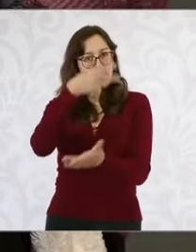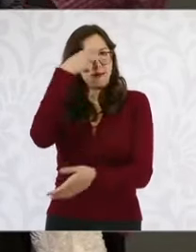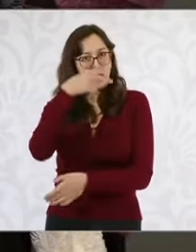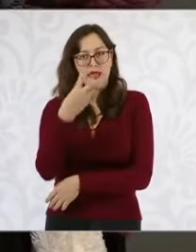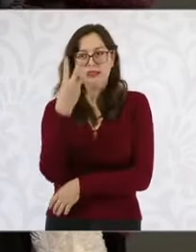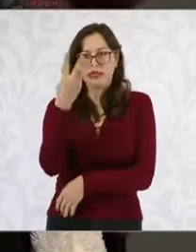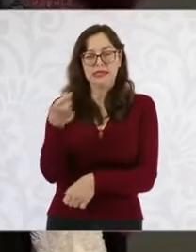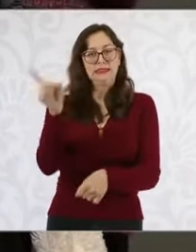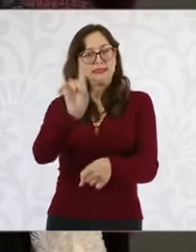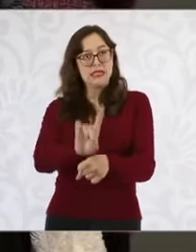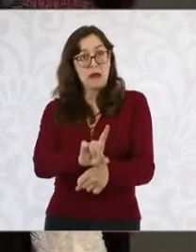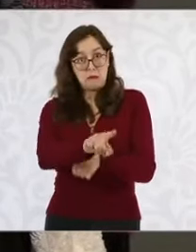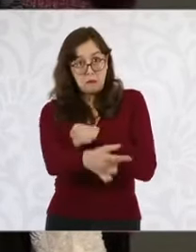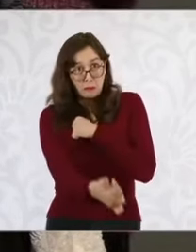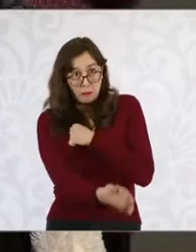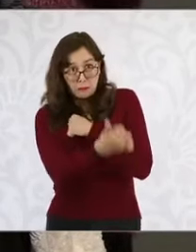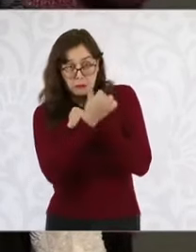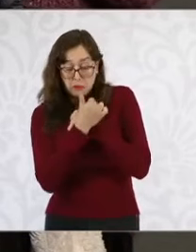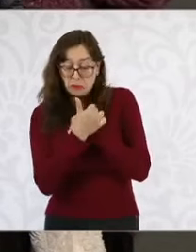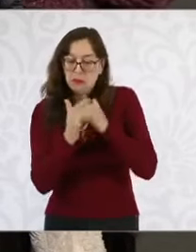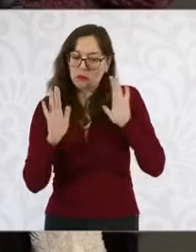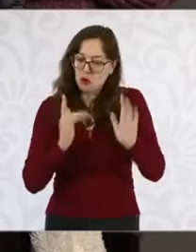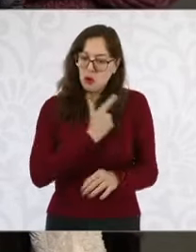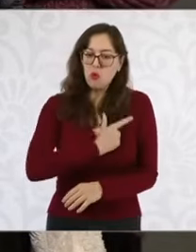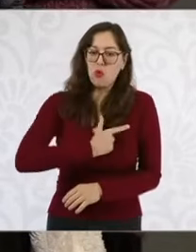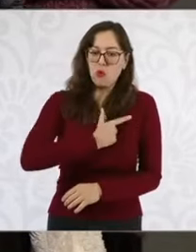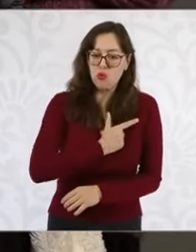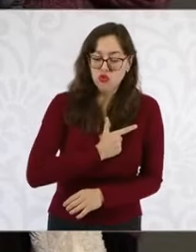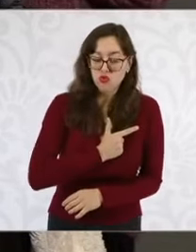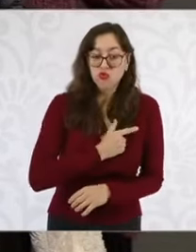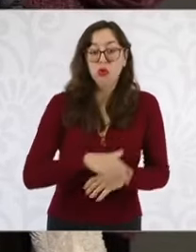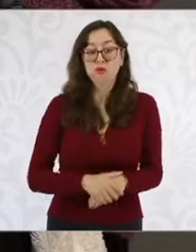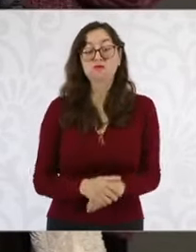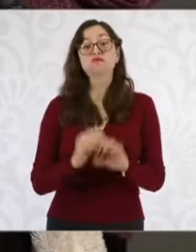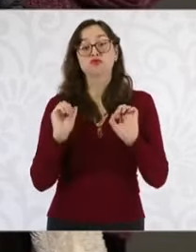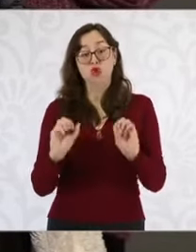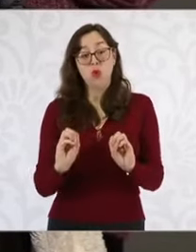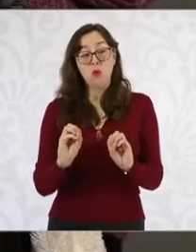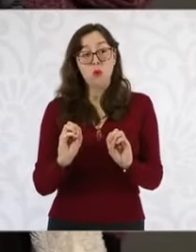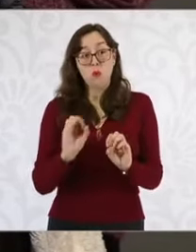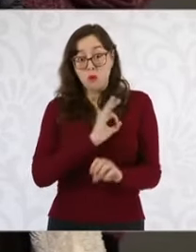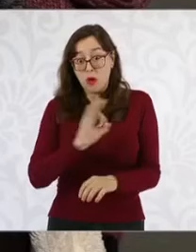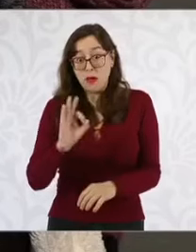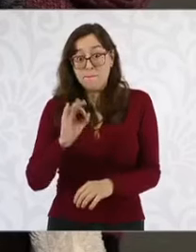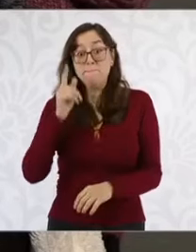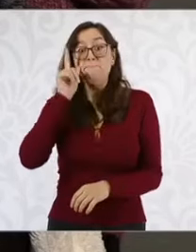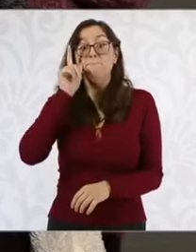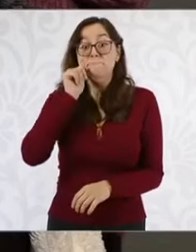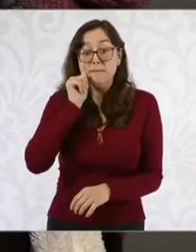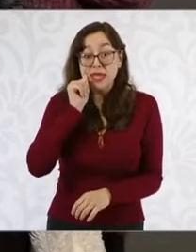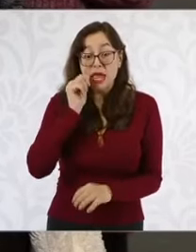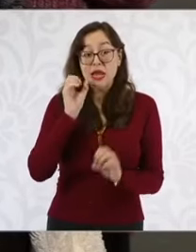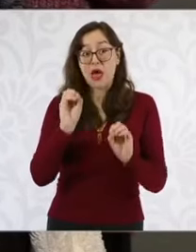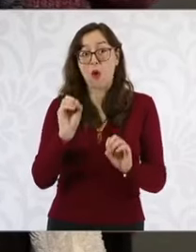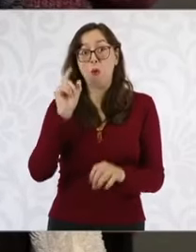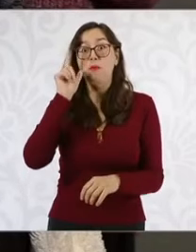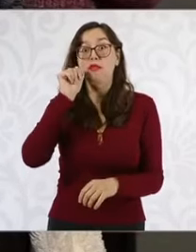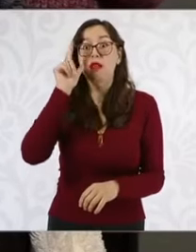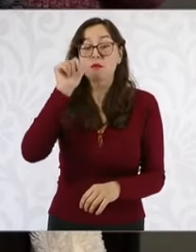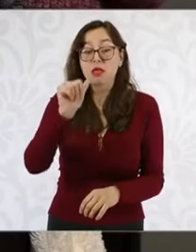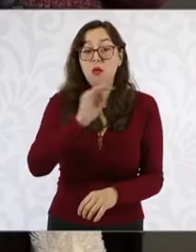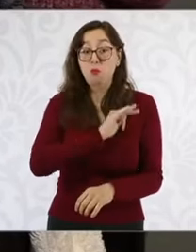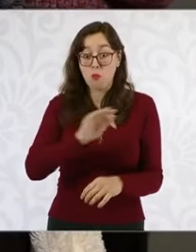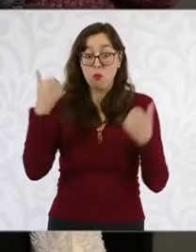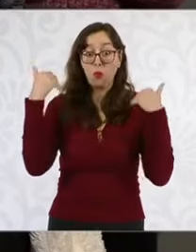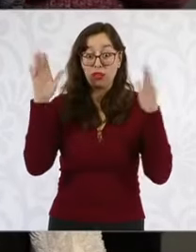muchísimo gusto y si usted me lo permite, yo puedo traer mañana o pasado una presentación lo más clara y breve posible sobre este tema.